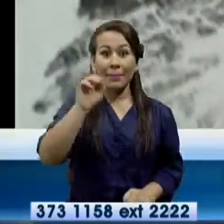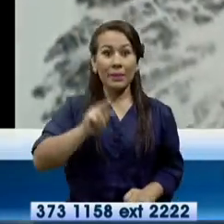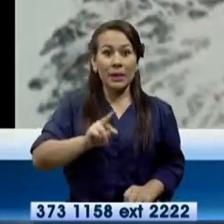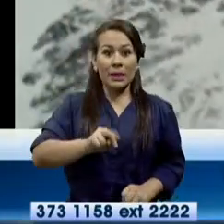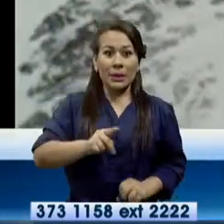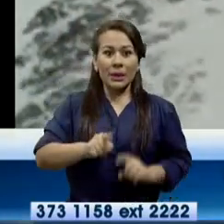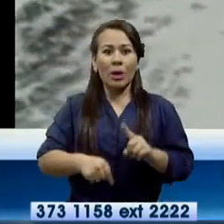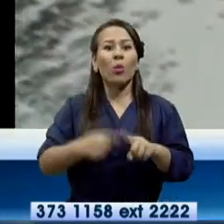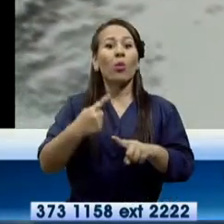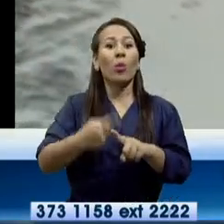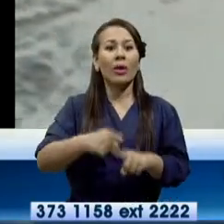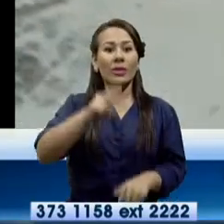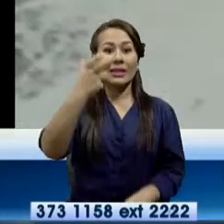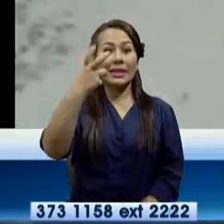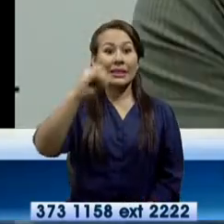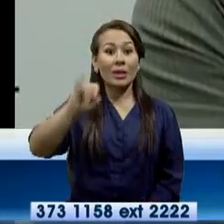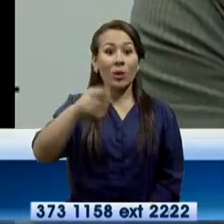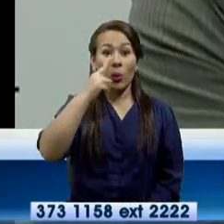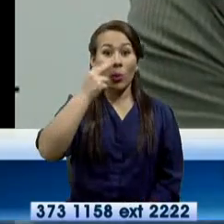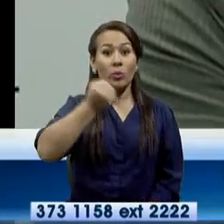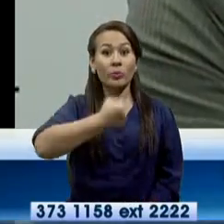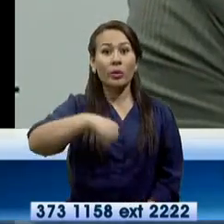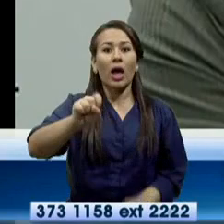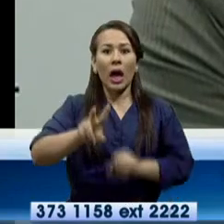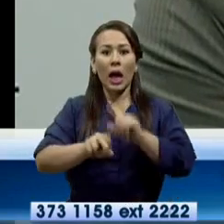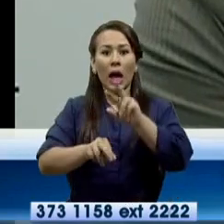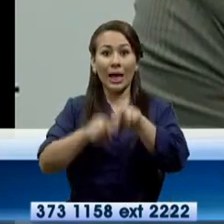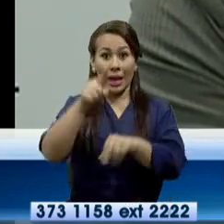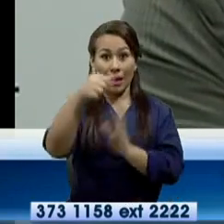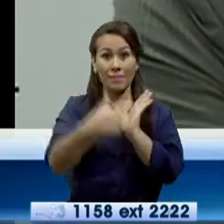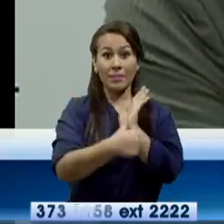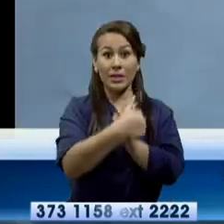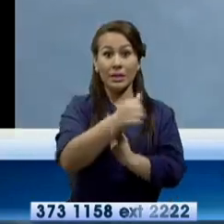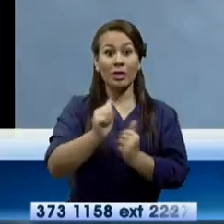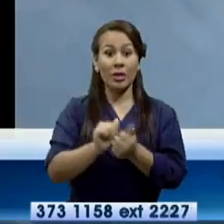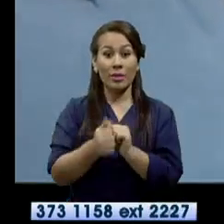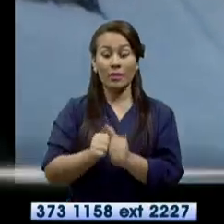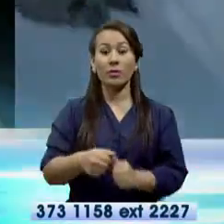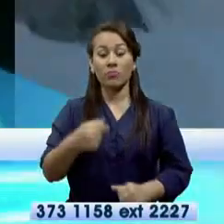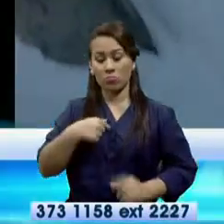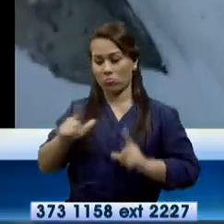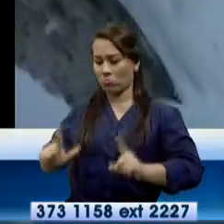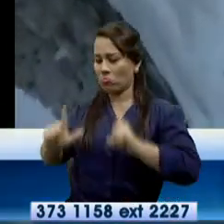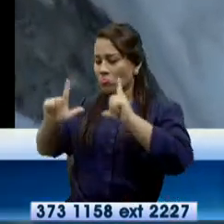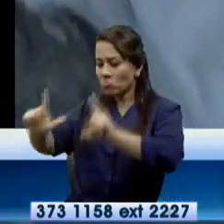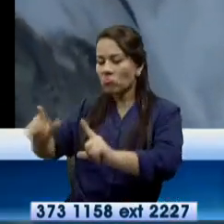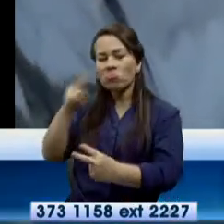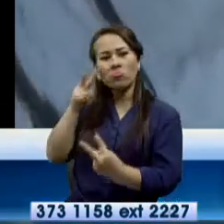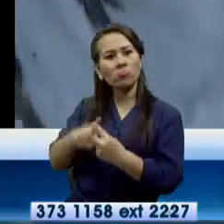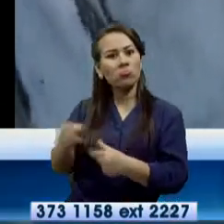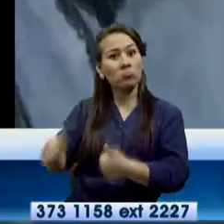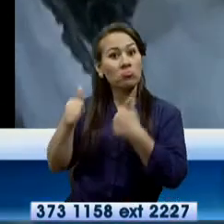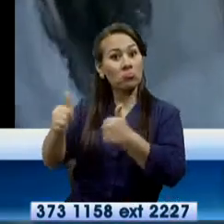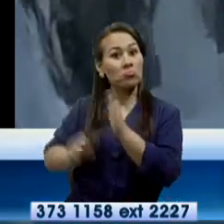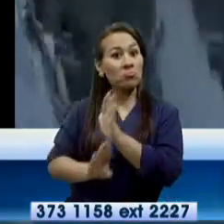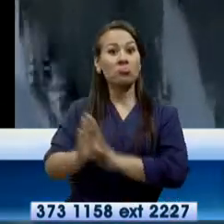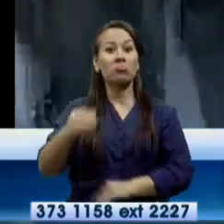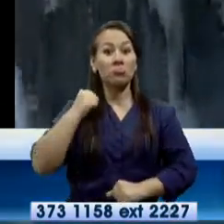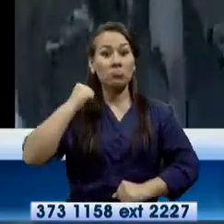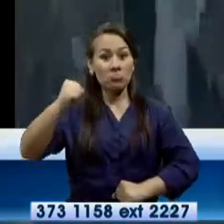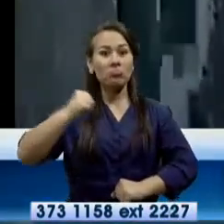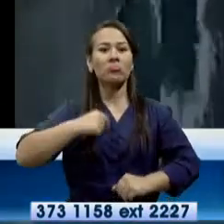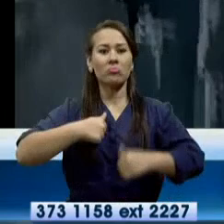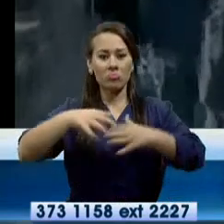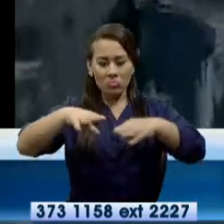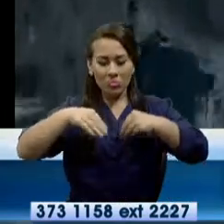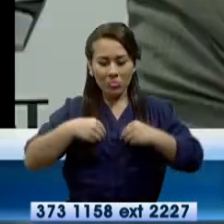K2 el próximo 13 de junio. Javier Enderica, ministro del Deporte, reconoció la valentía de este deportista al asumir